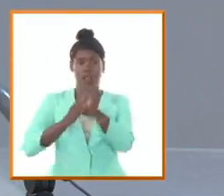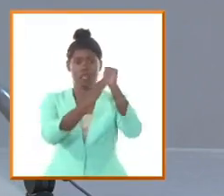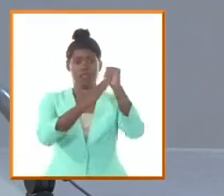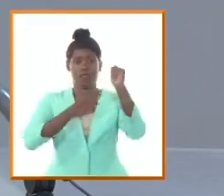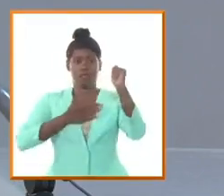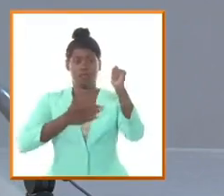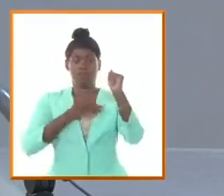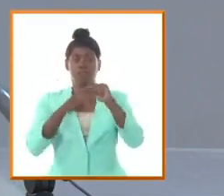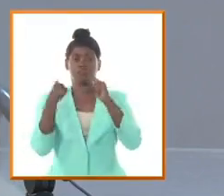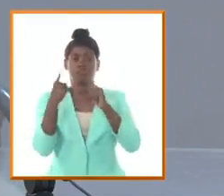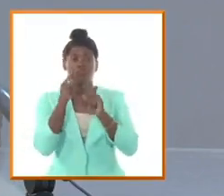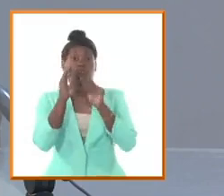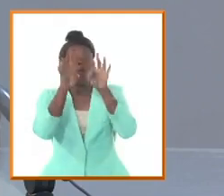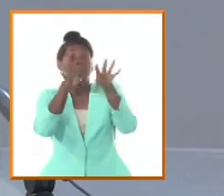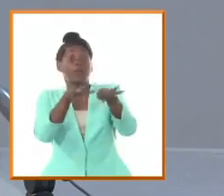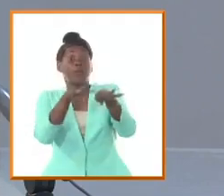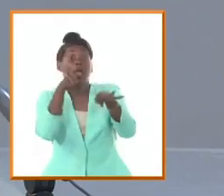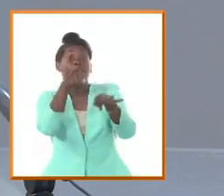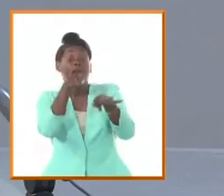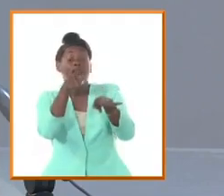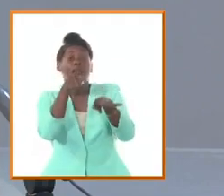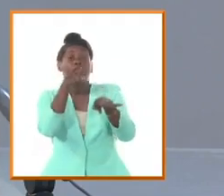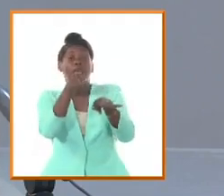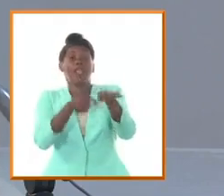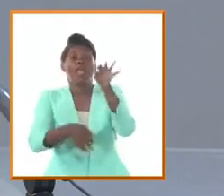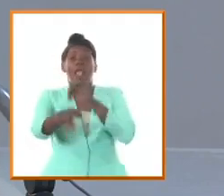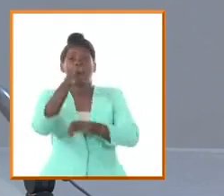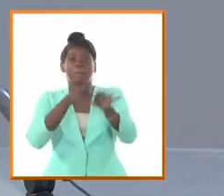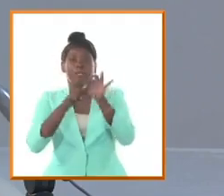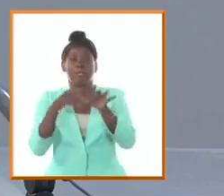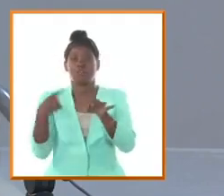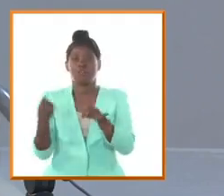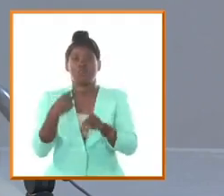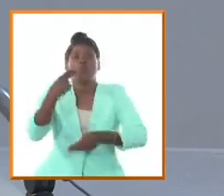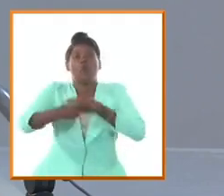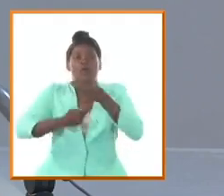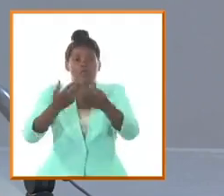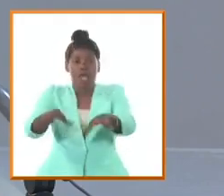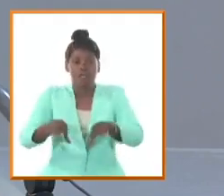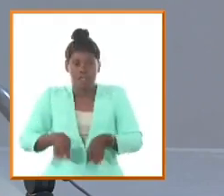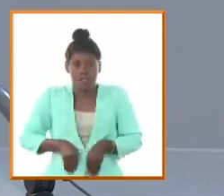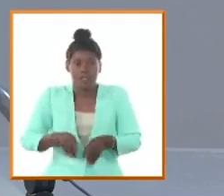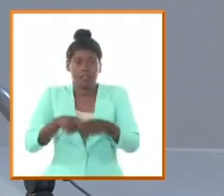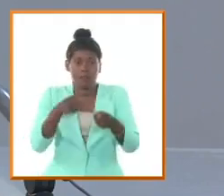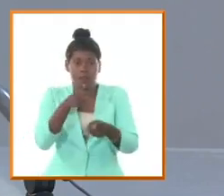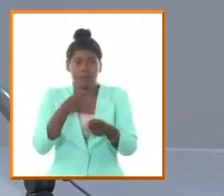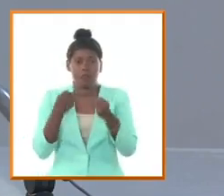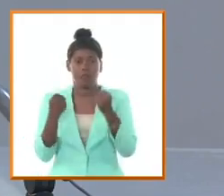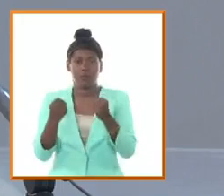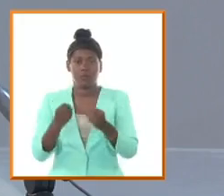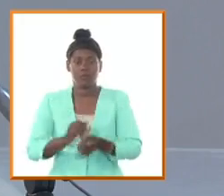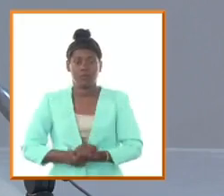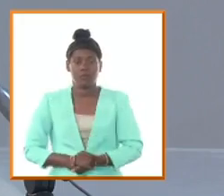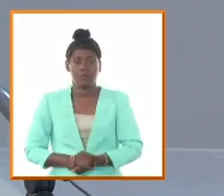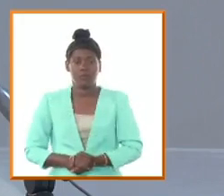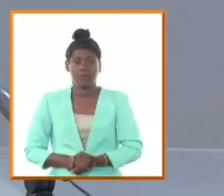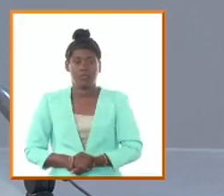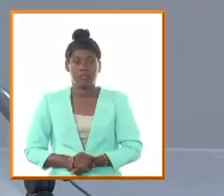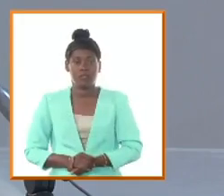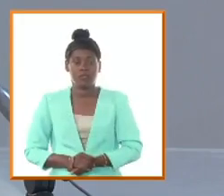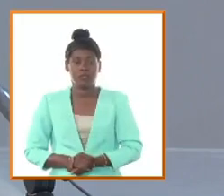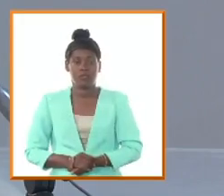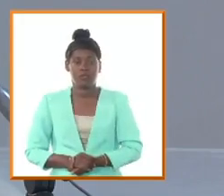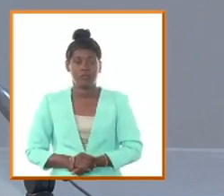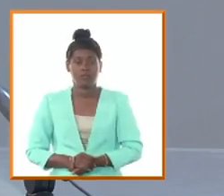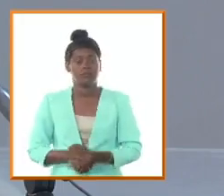vocación civilista que está mirando con mucho resquemor la tendencia del mando centralizado que está representado